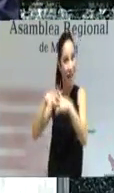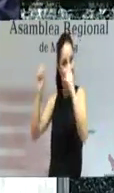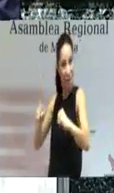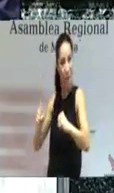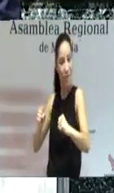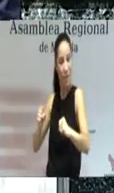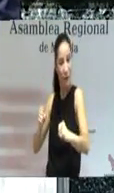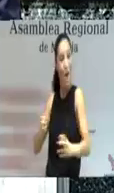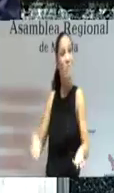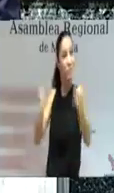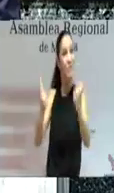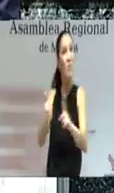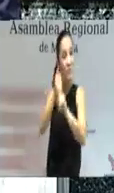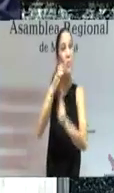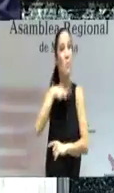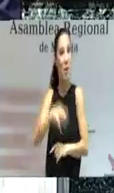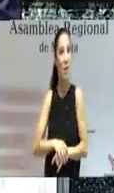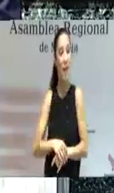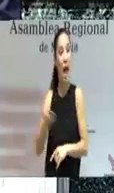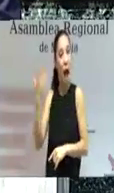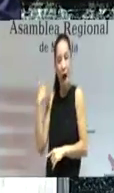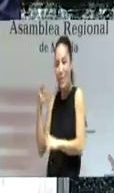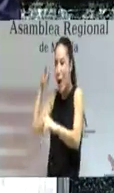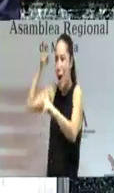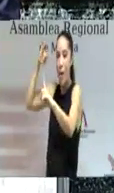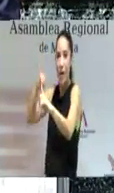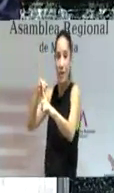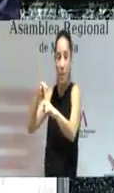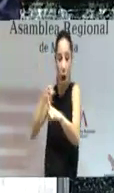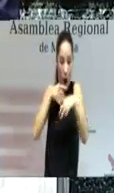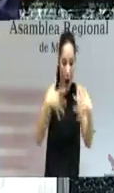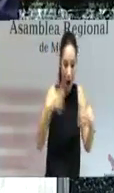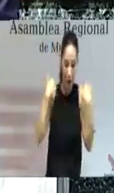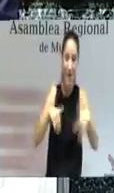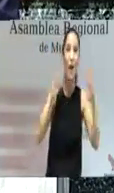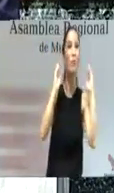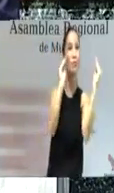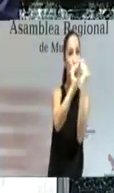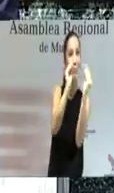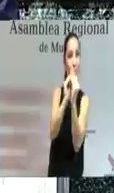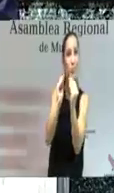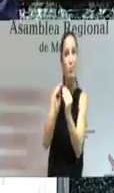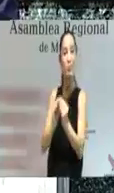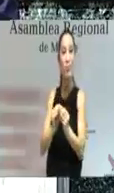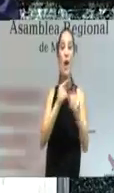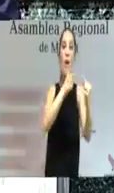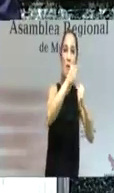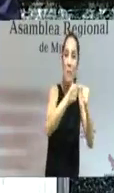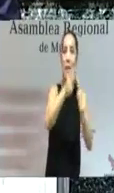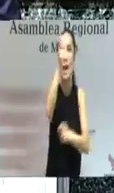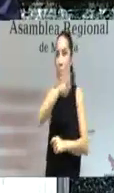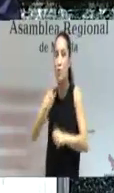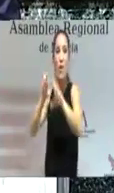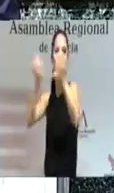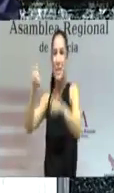un objetivo y hoy está siendo una realidad que debe serlo además para cada persona, para cada familia, para cada empresa, para